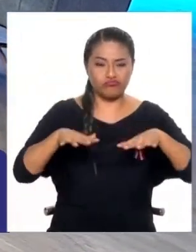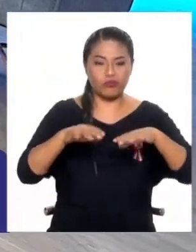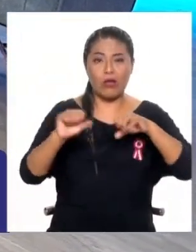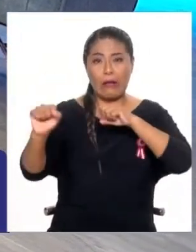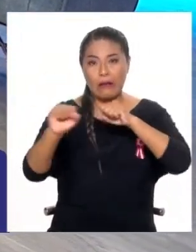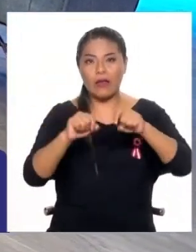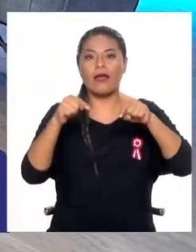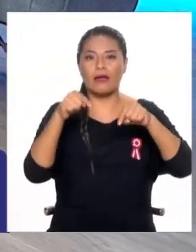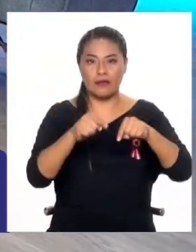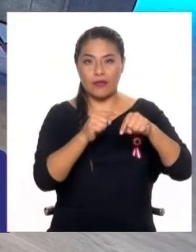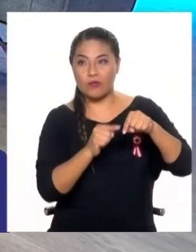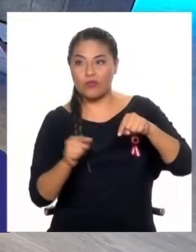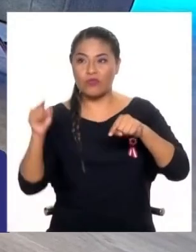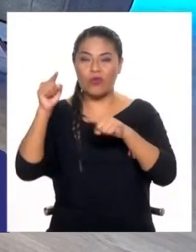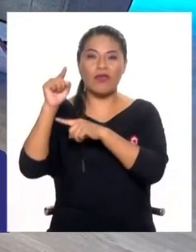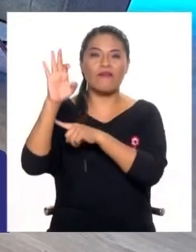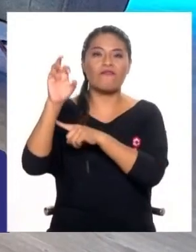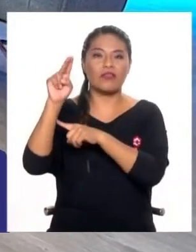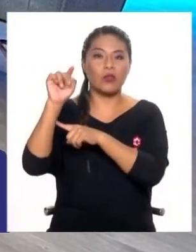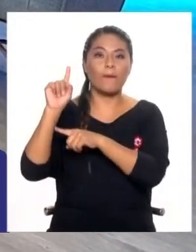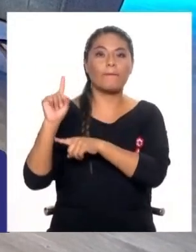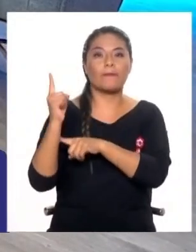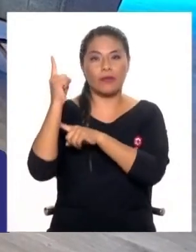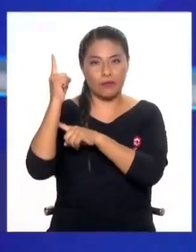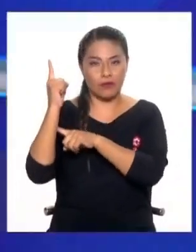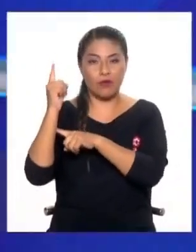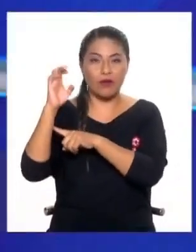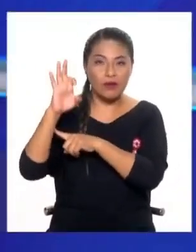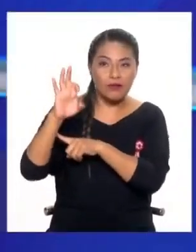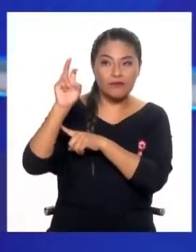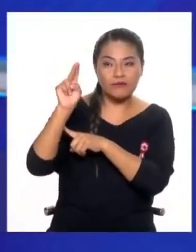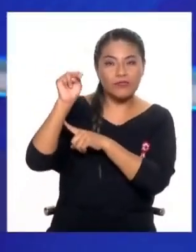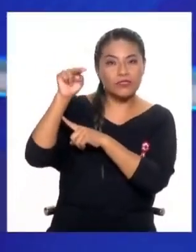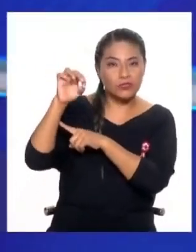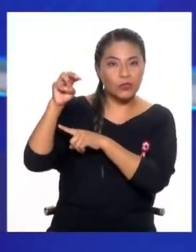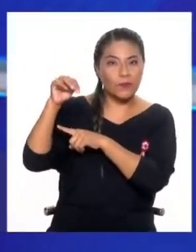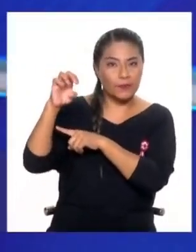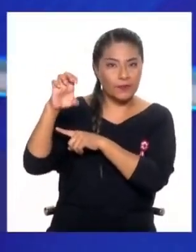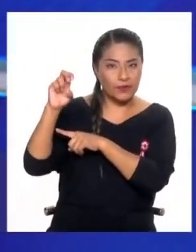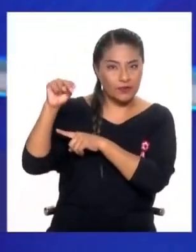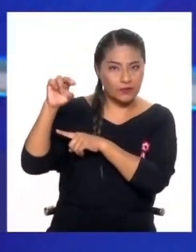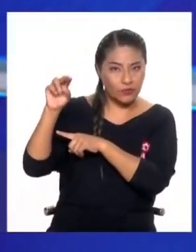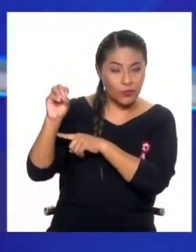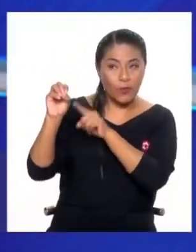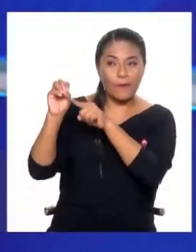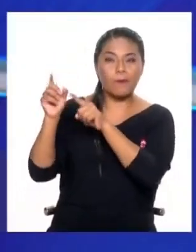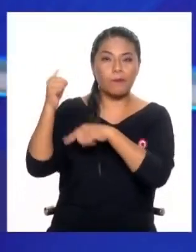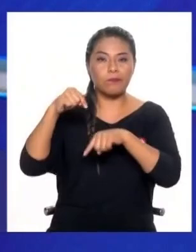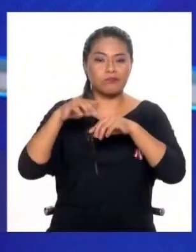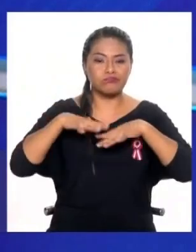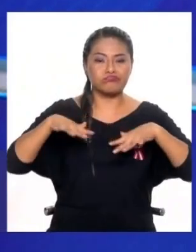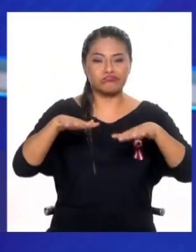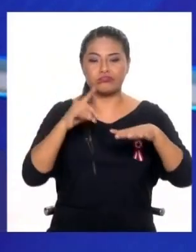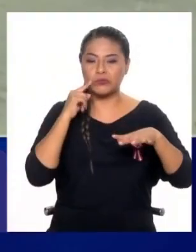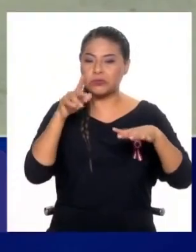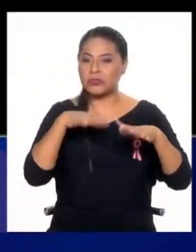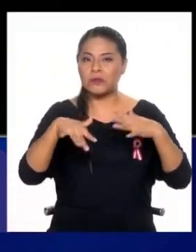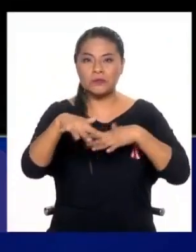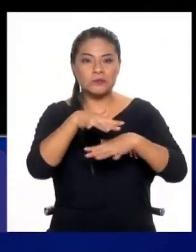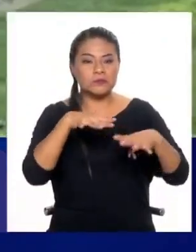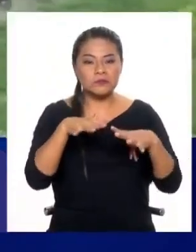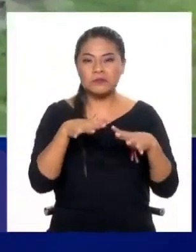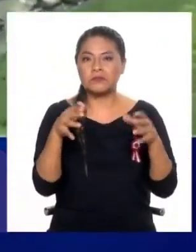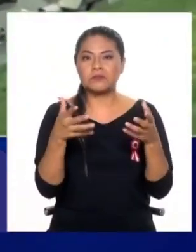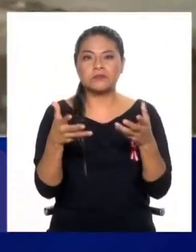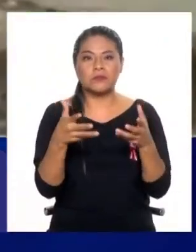Niño. Muy bien, un plan de contingencia quiere decir, al verse afectado por este fenómeno natural o otra fuerza externa, cuáles son